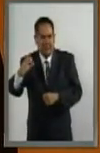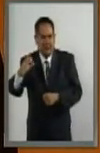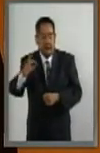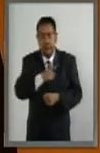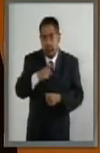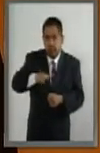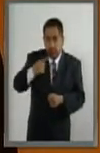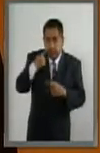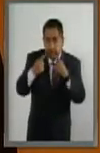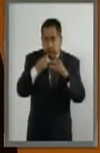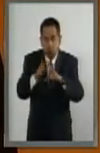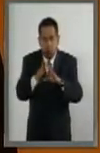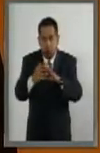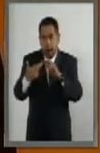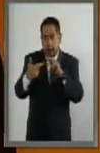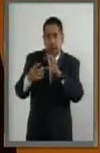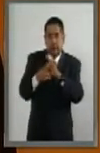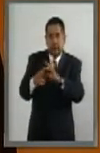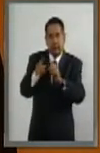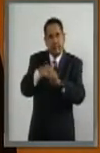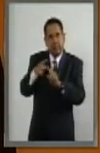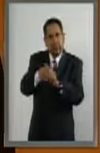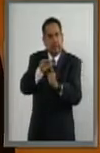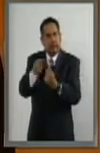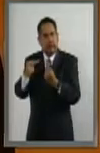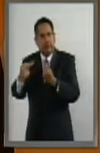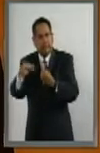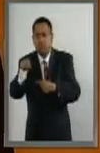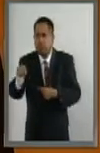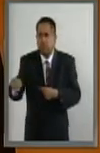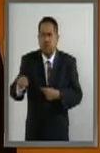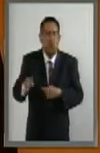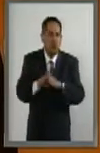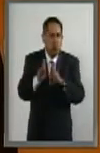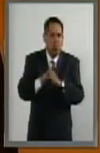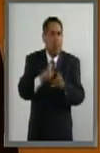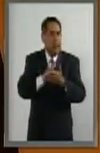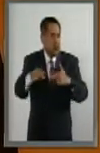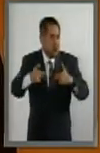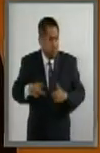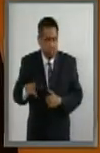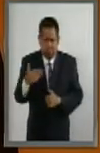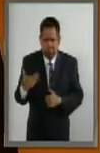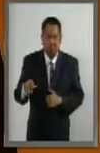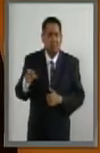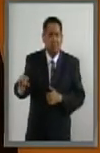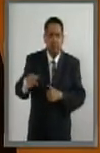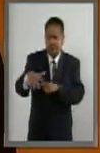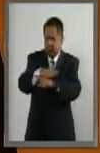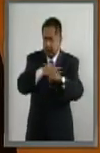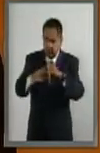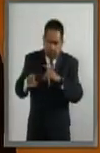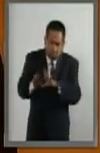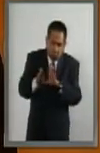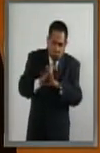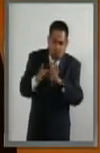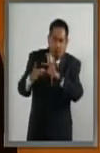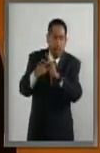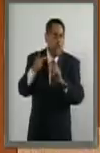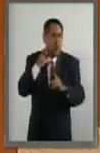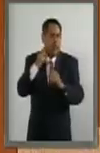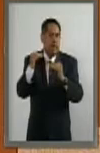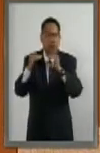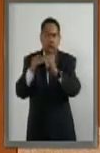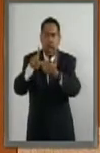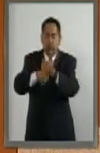analizar la relación con esta nación desde varias esferas, desde el aspecto de los derechos humanos, el contexto general de la coyuntura política